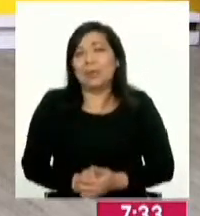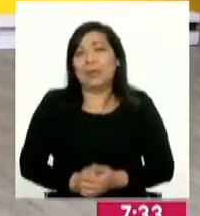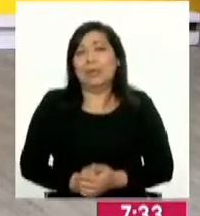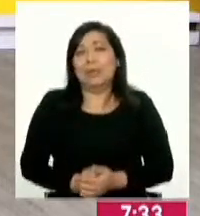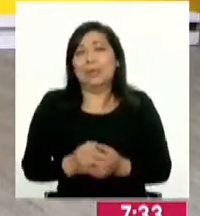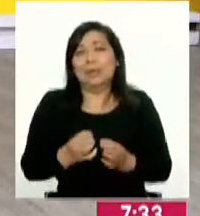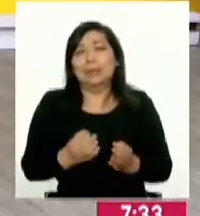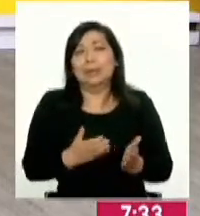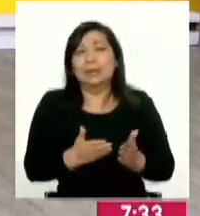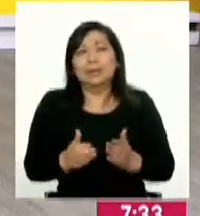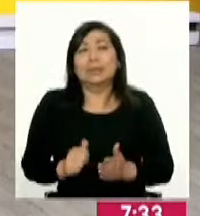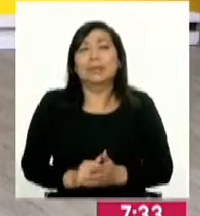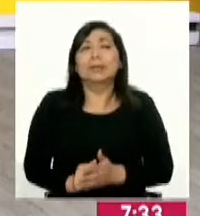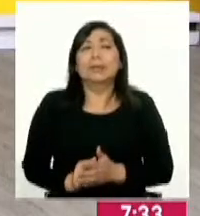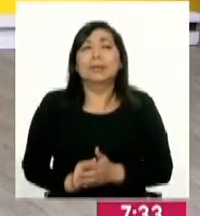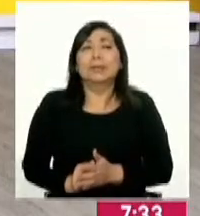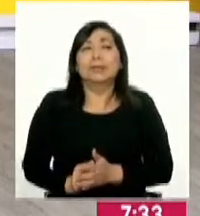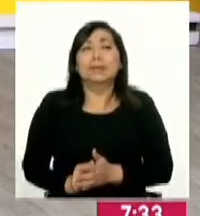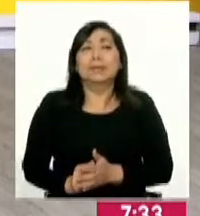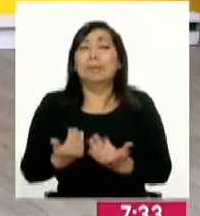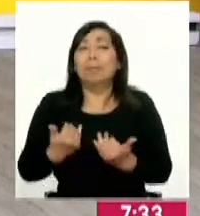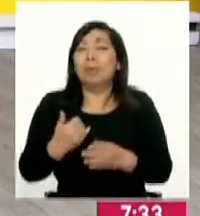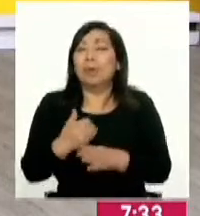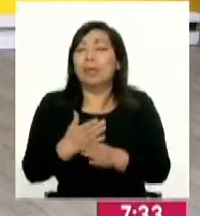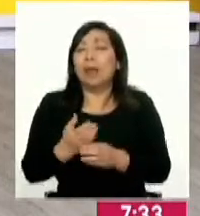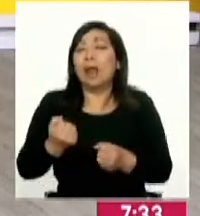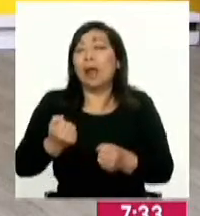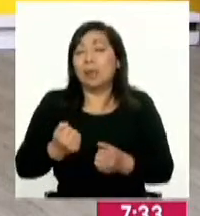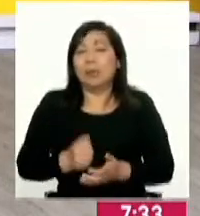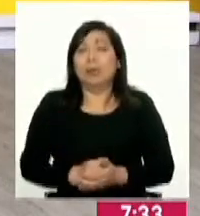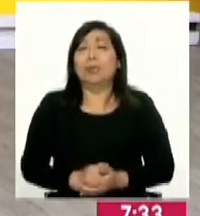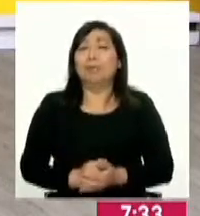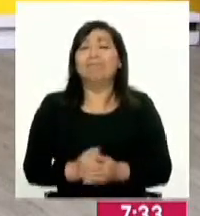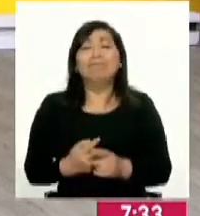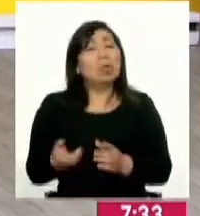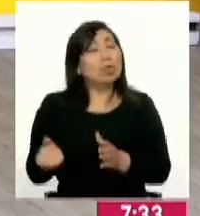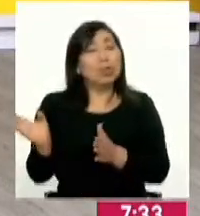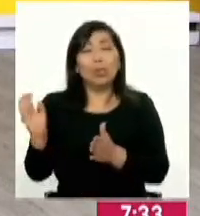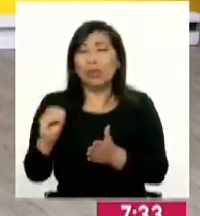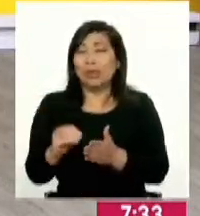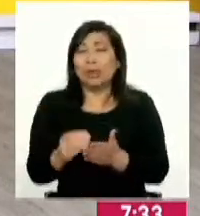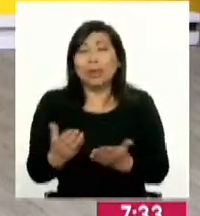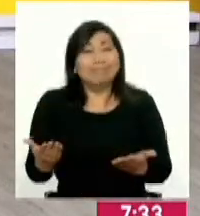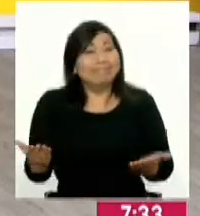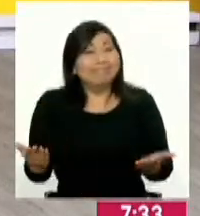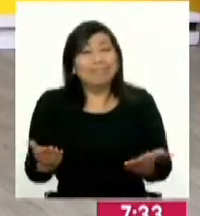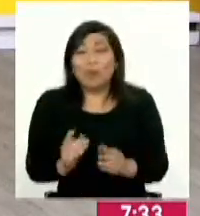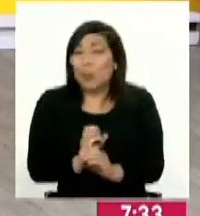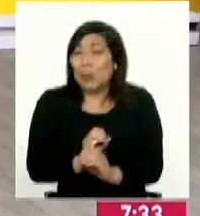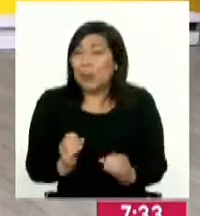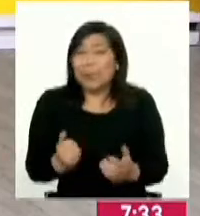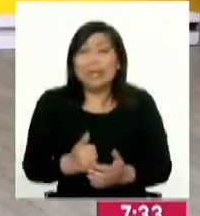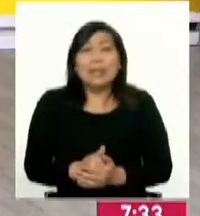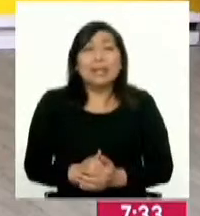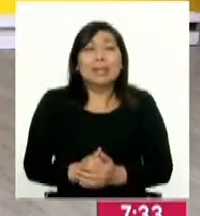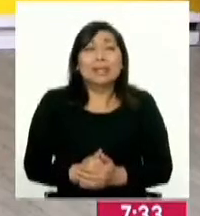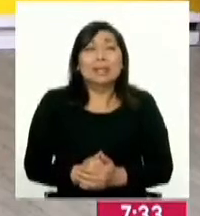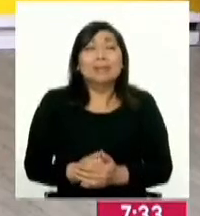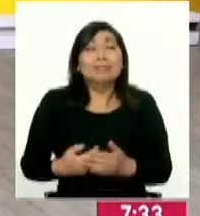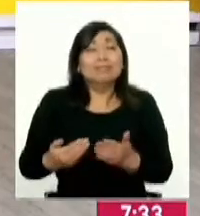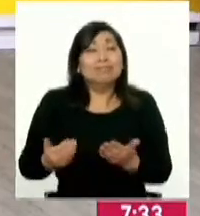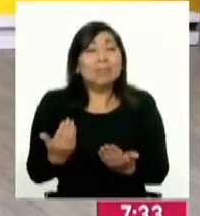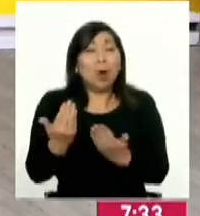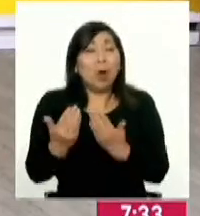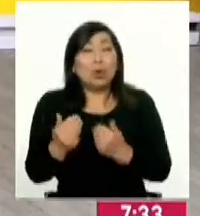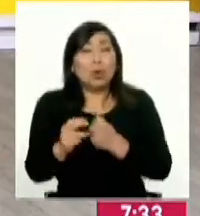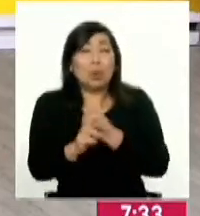justamente derivarlo por este sistema de transporte público integral? Es algo que no está pasando. Y sobre la comparación